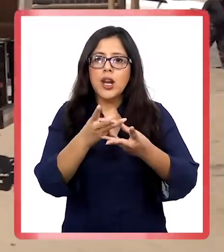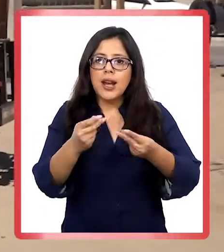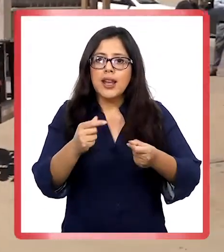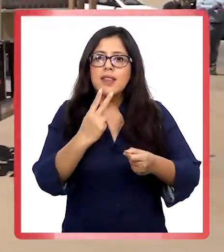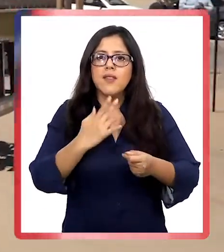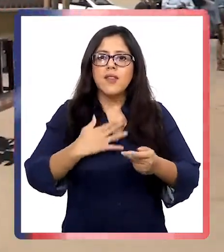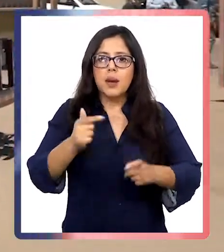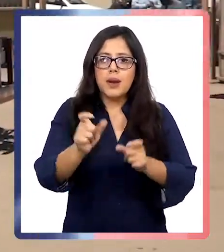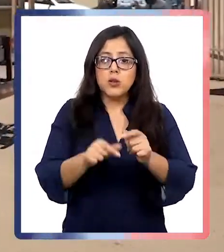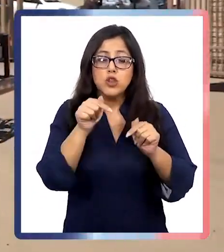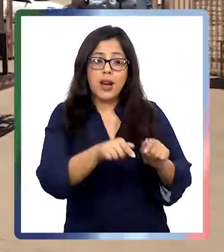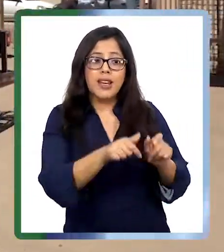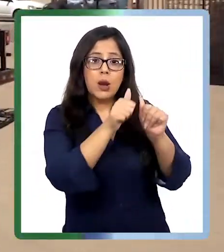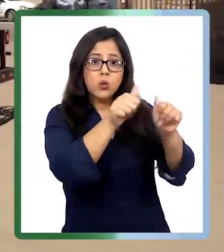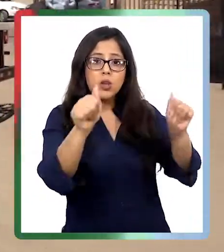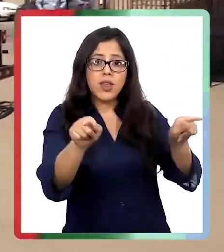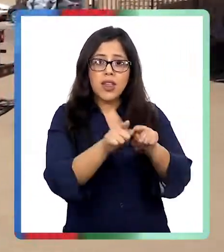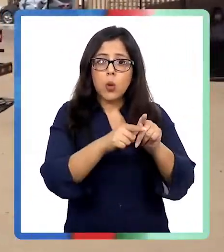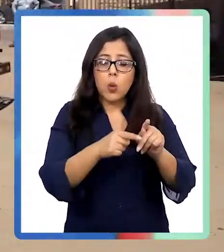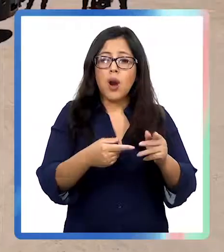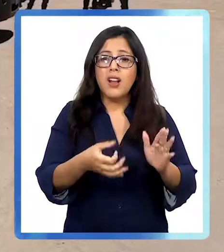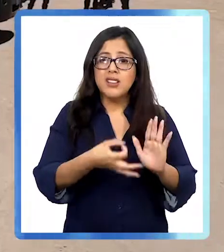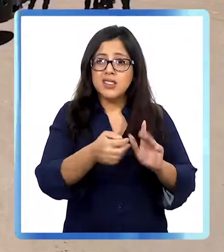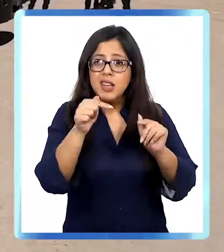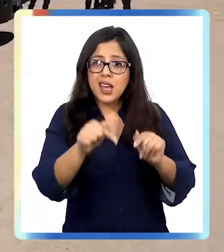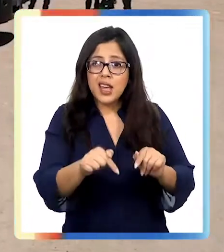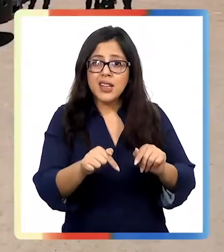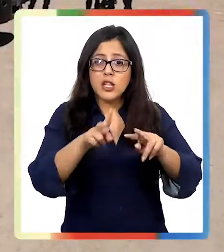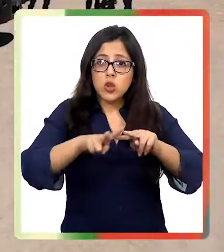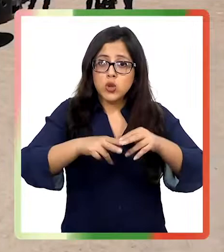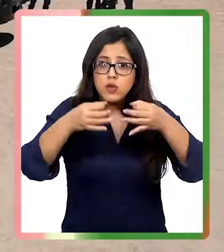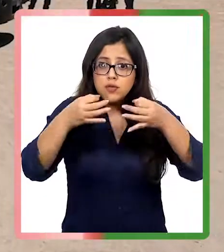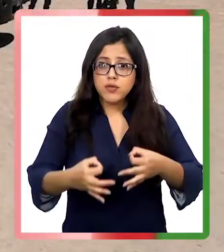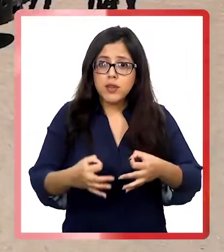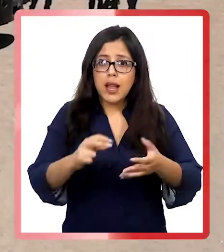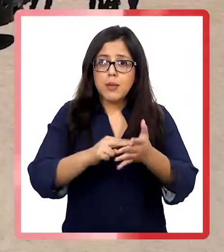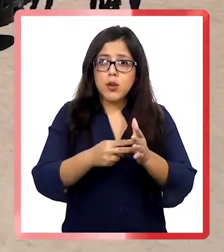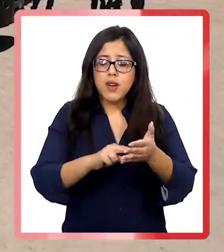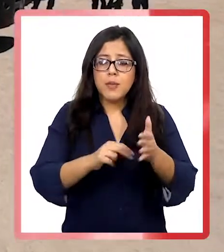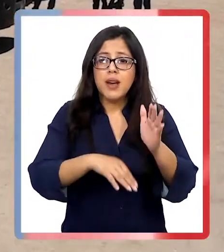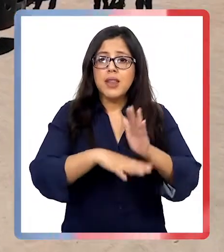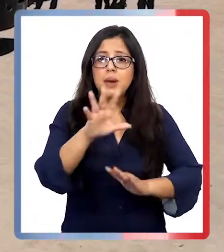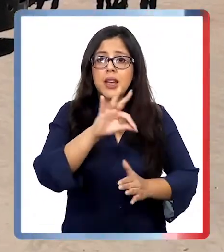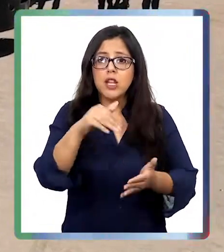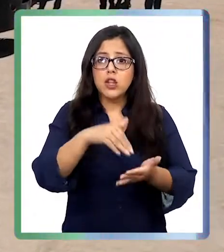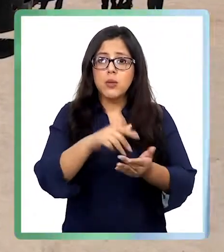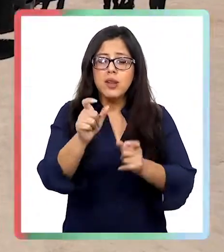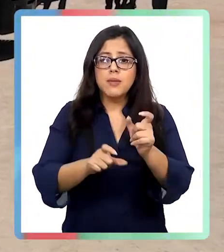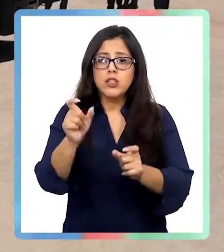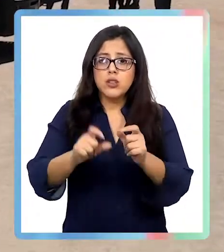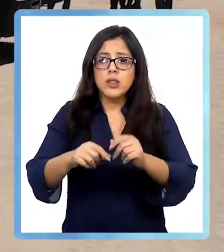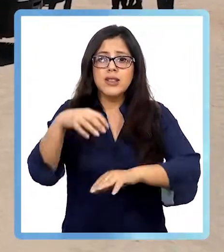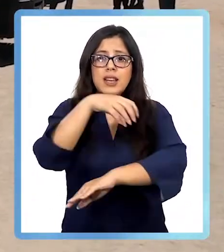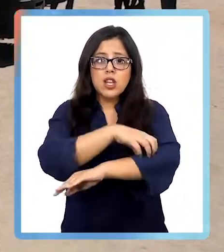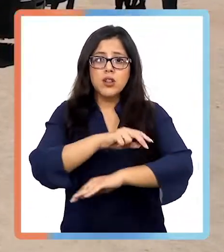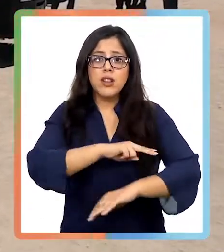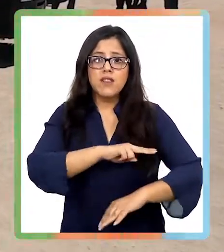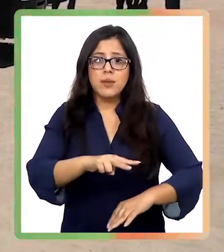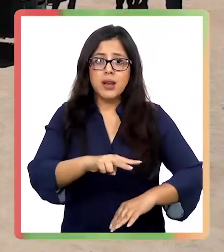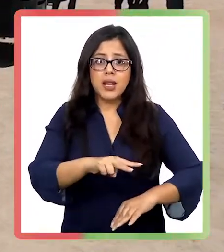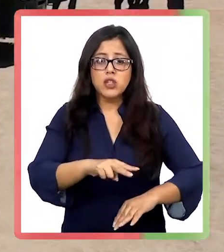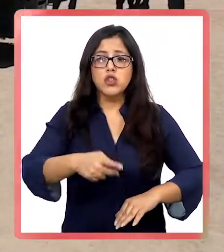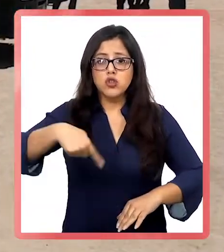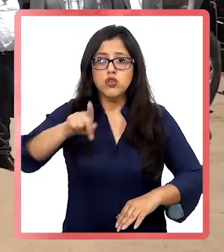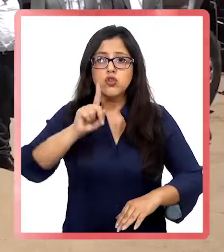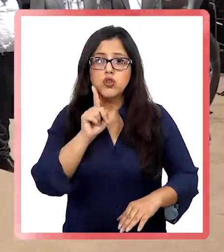que lo necesitan. Si bien las autoridades han expresado que esta no es la solución definitiva al problema que más de 500.000 habitantes de la